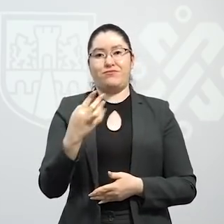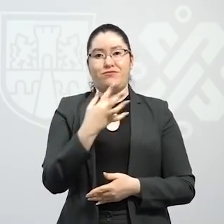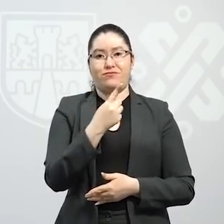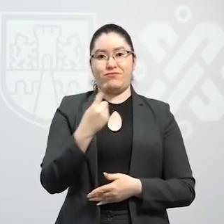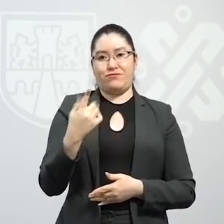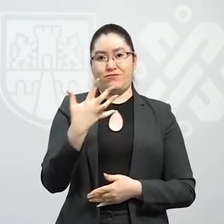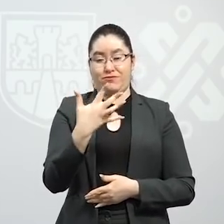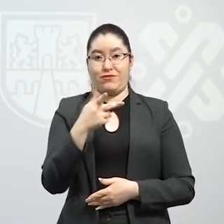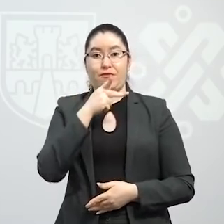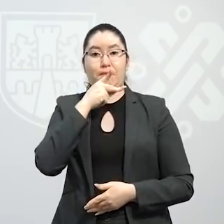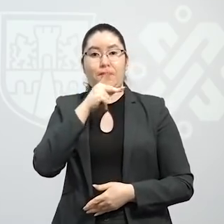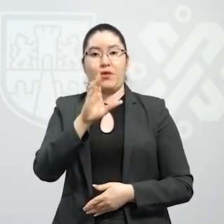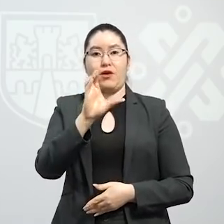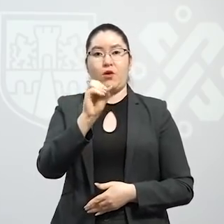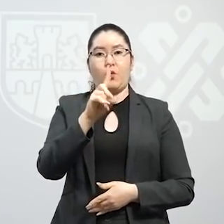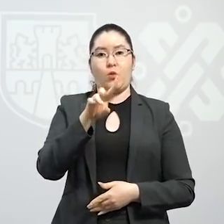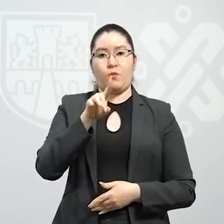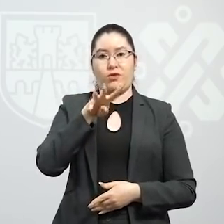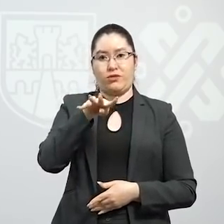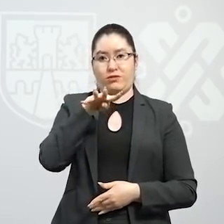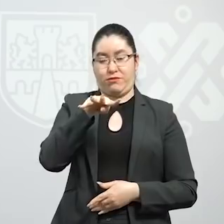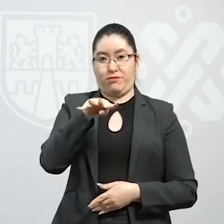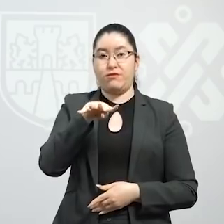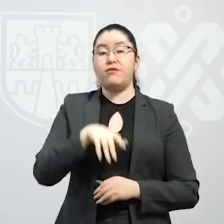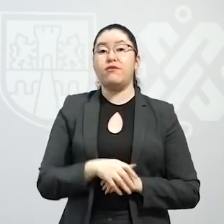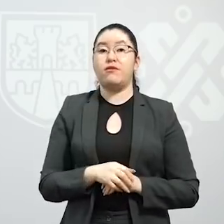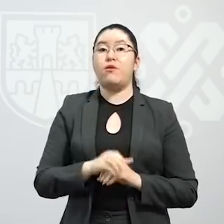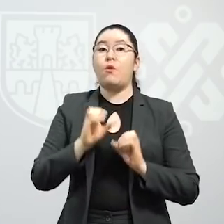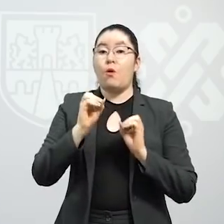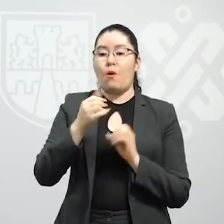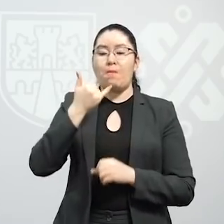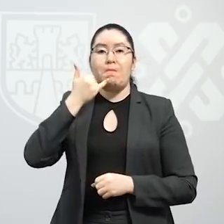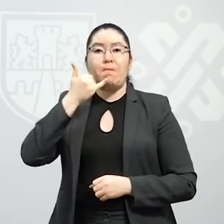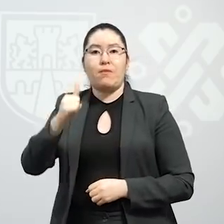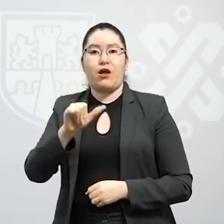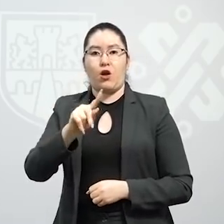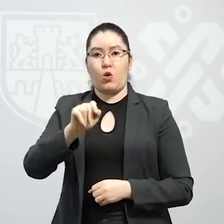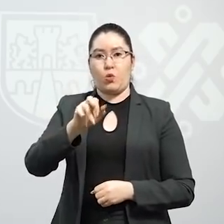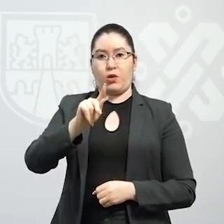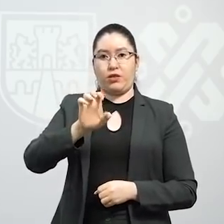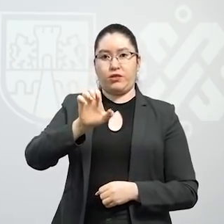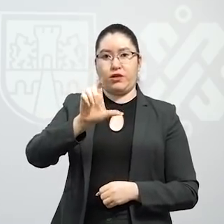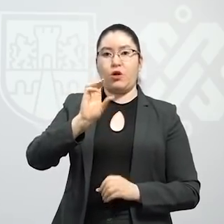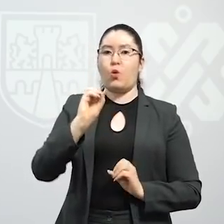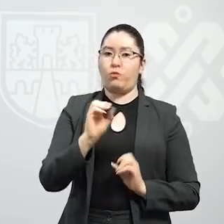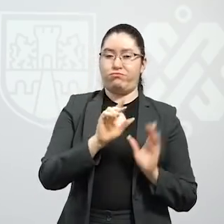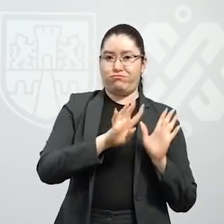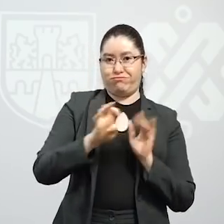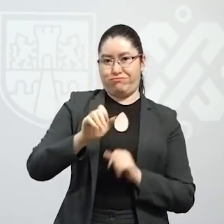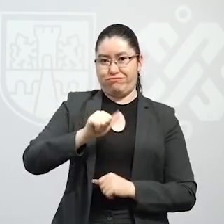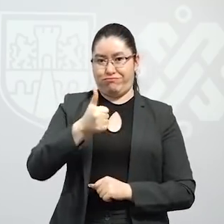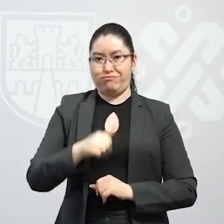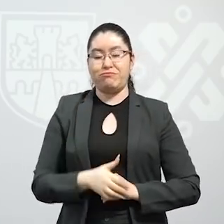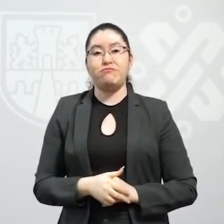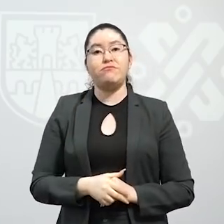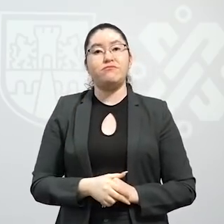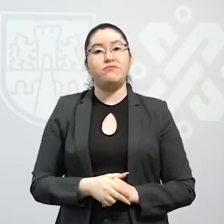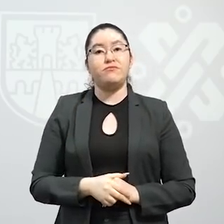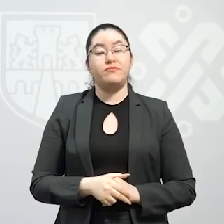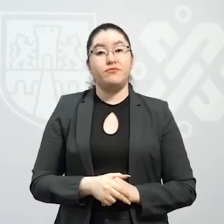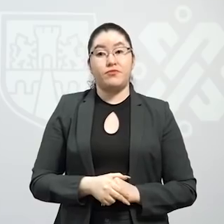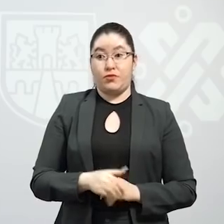51515 con la palabra COVID-19 o hablen al OCATEL o al 911.